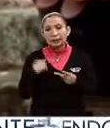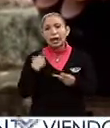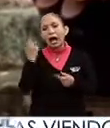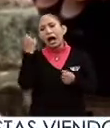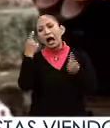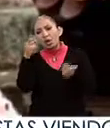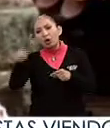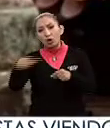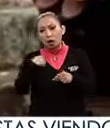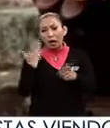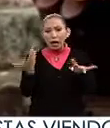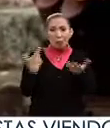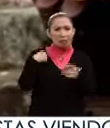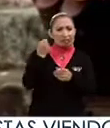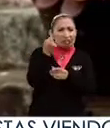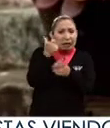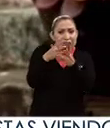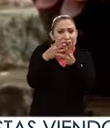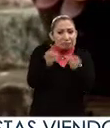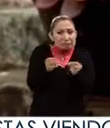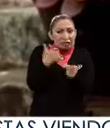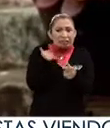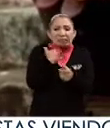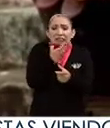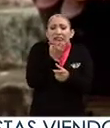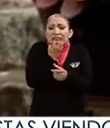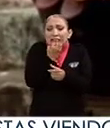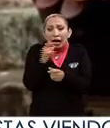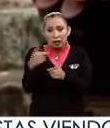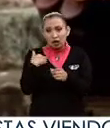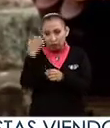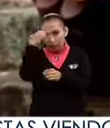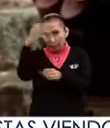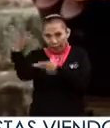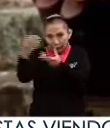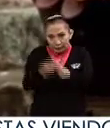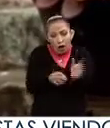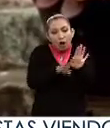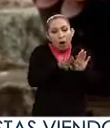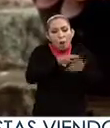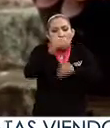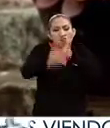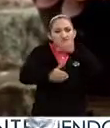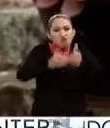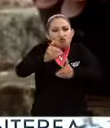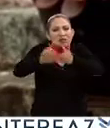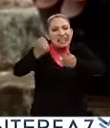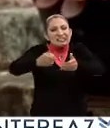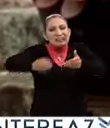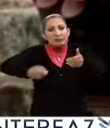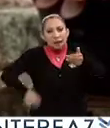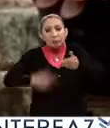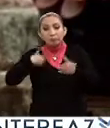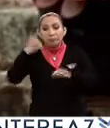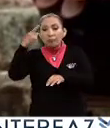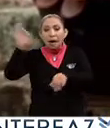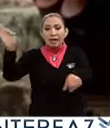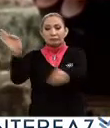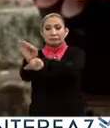algunas en estado crítico, entonces trajimos esas experiencias de cómo vamos avanzando en el